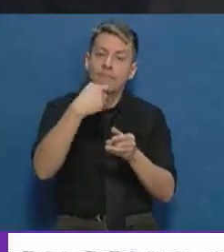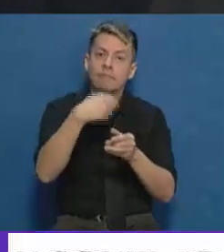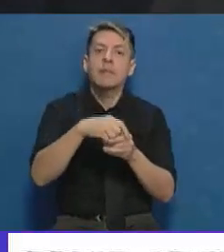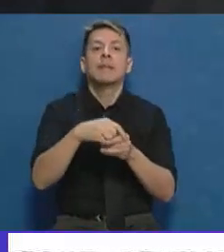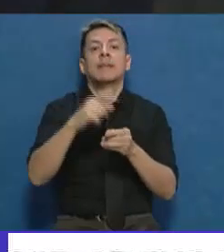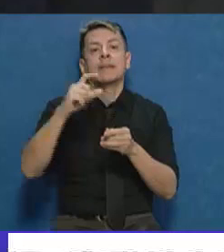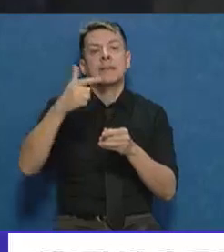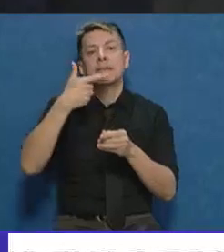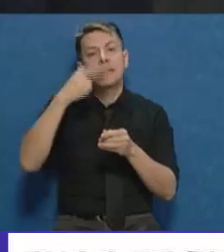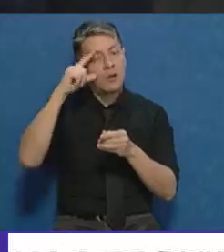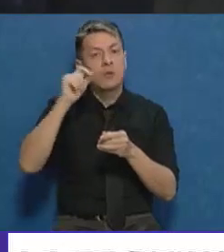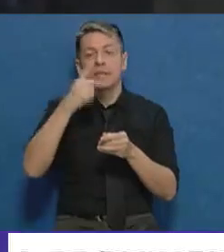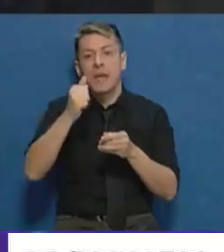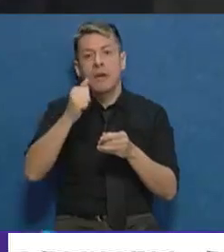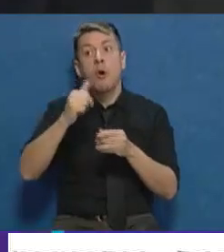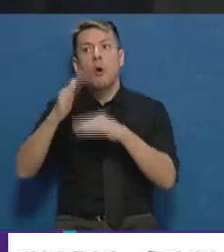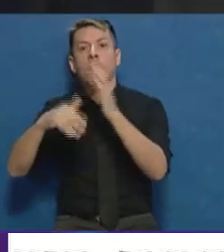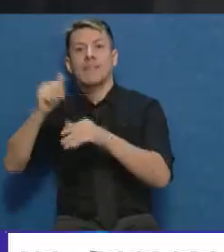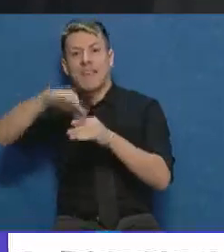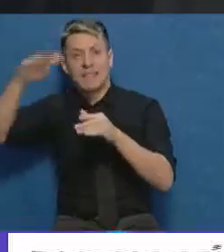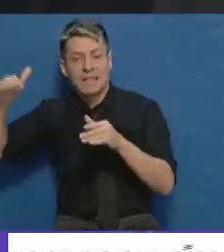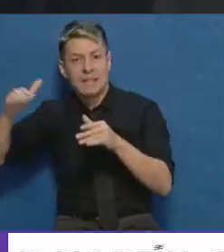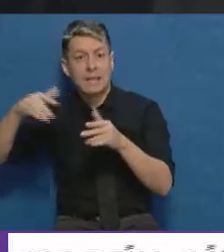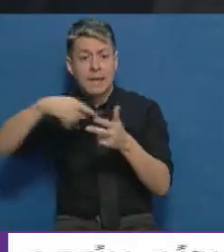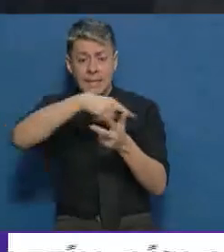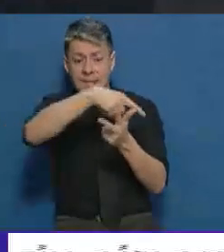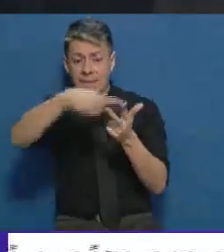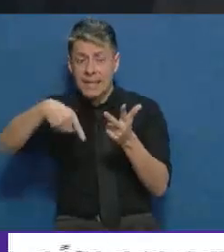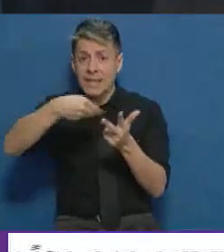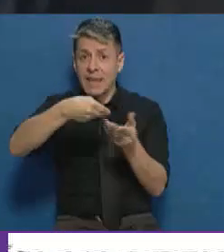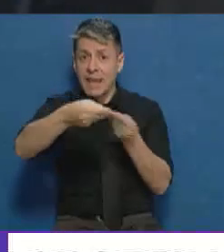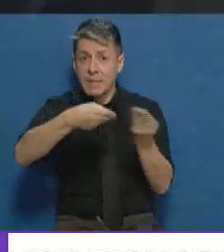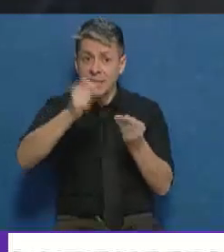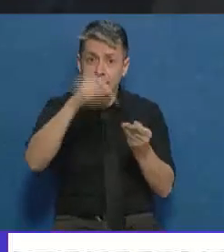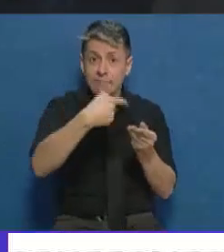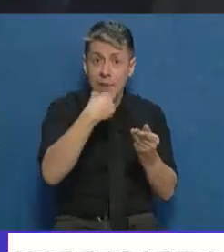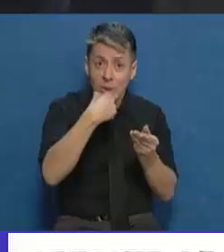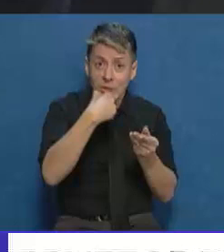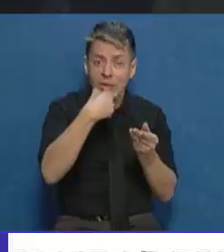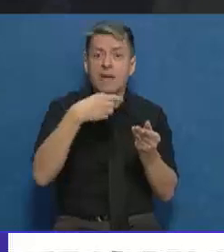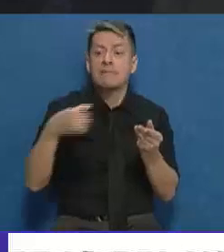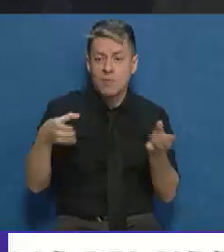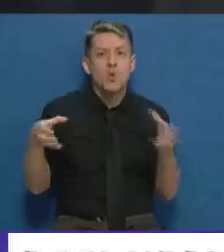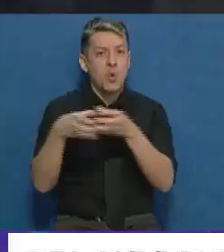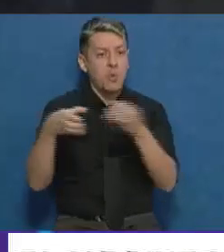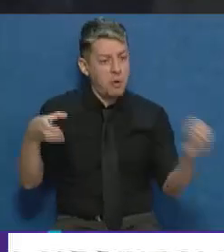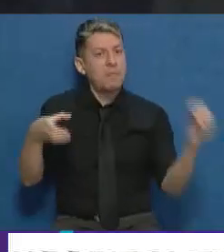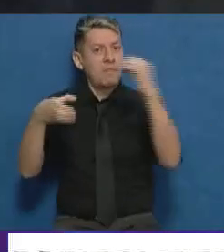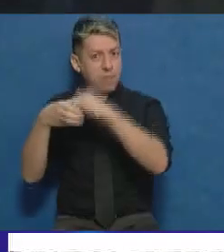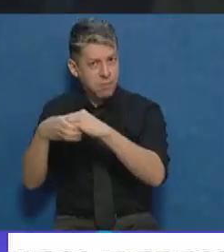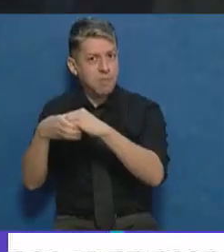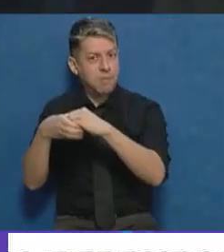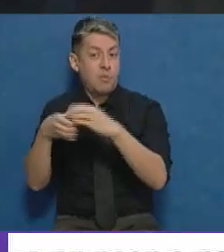Andinas. Estas tres empresas mendocinas son las que van a estar incorporadas a este grupo o